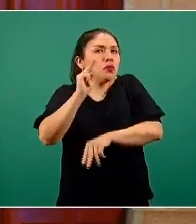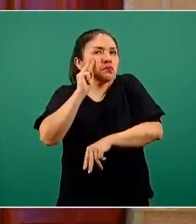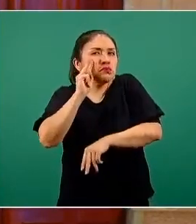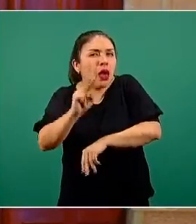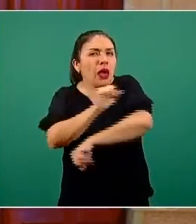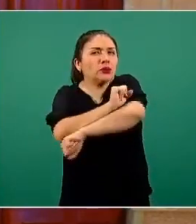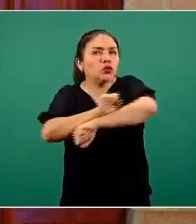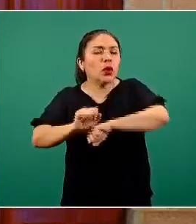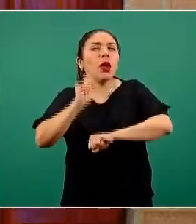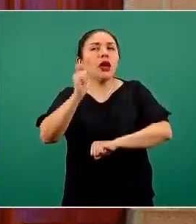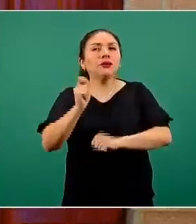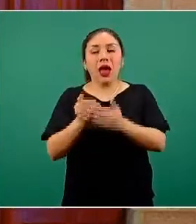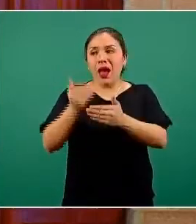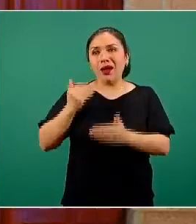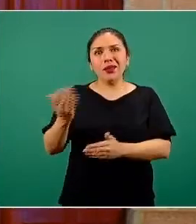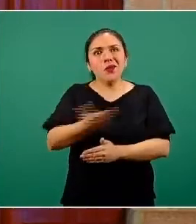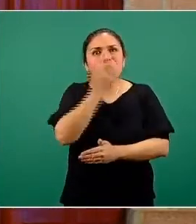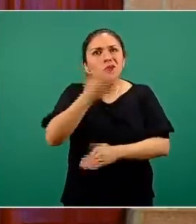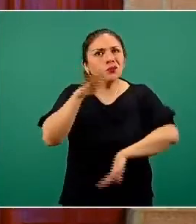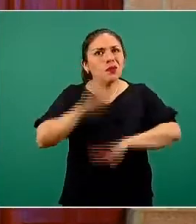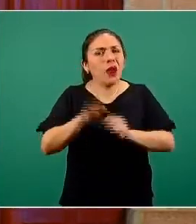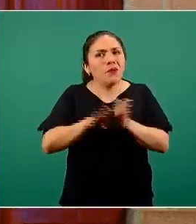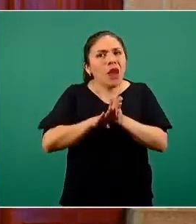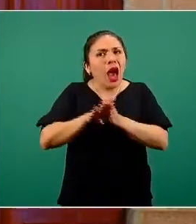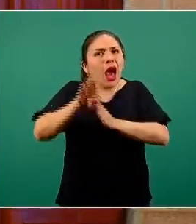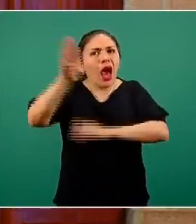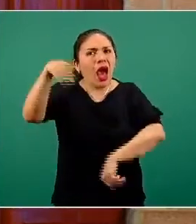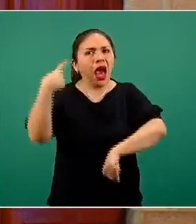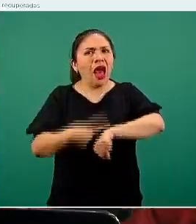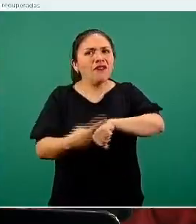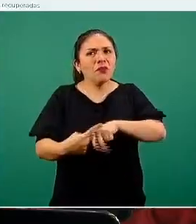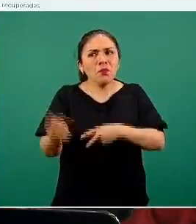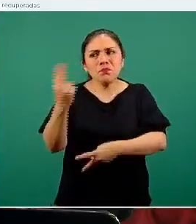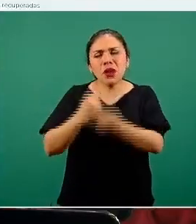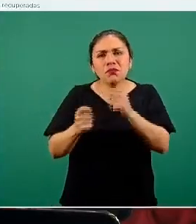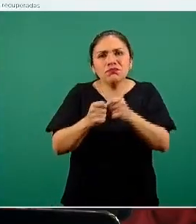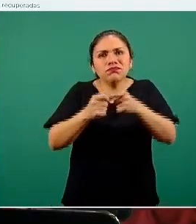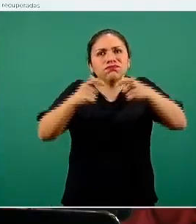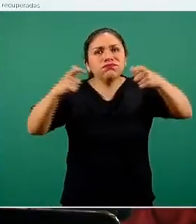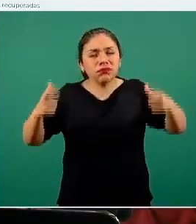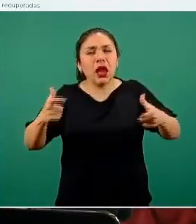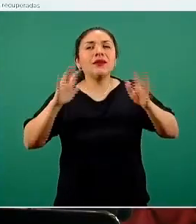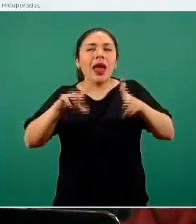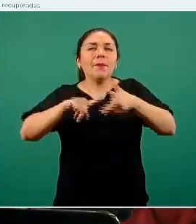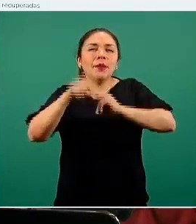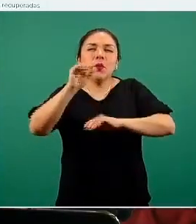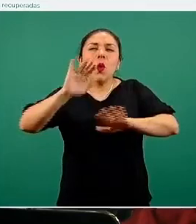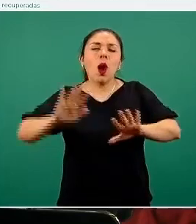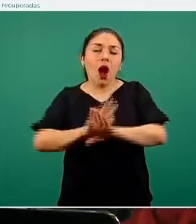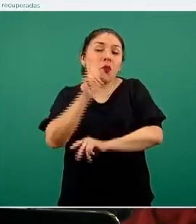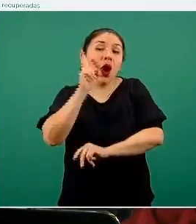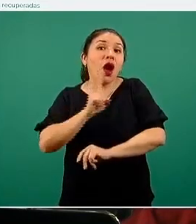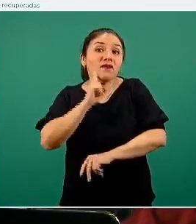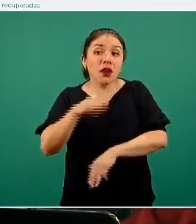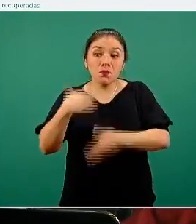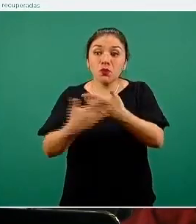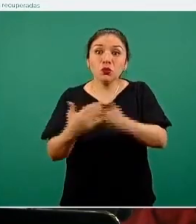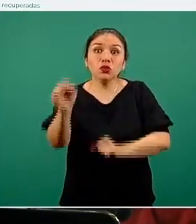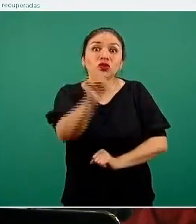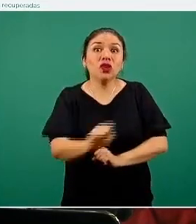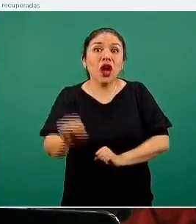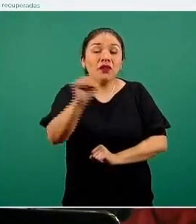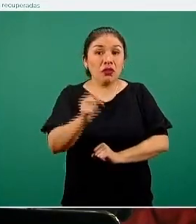de lo que ha sido la tendencia de incremento, de aumento de las últimas semanas. Vamos a ver si para el día sábado